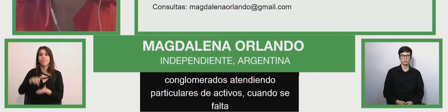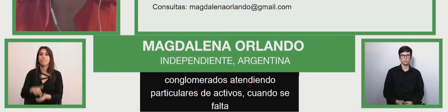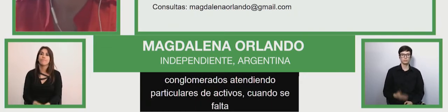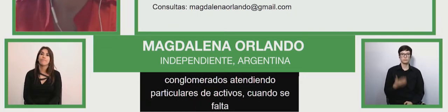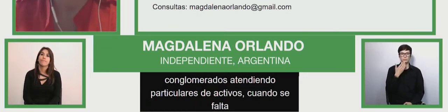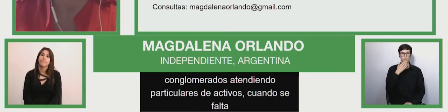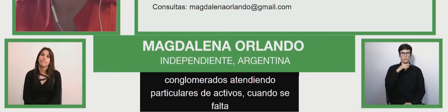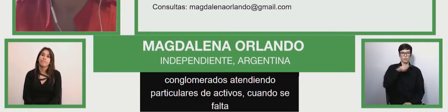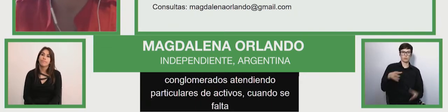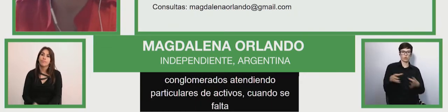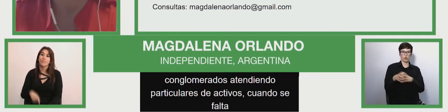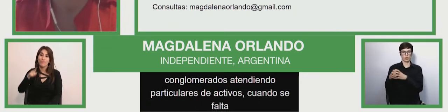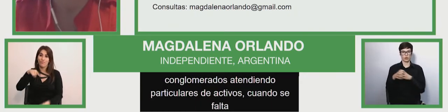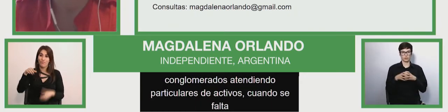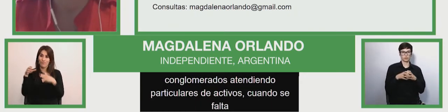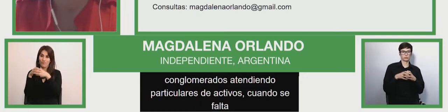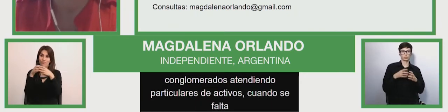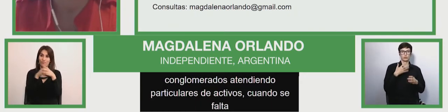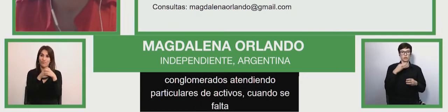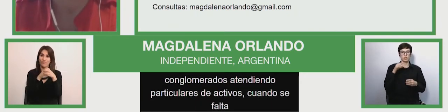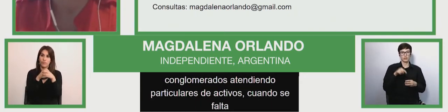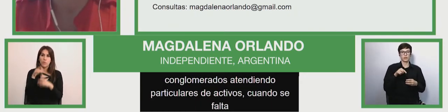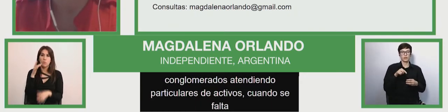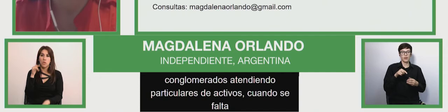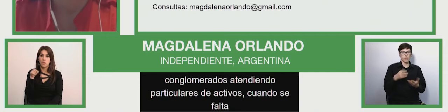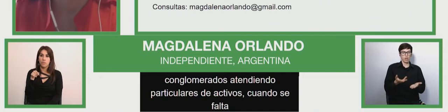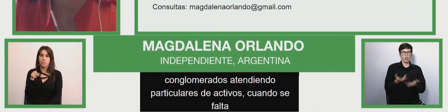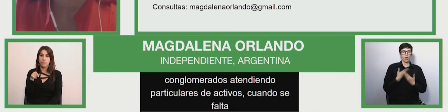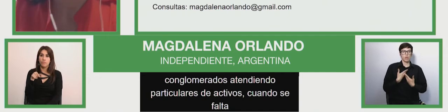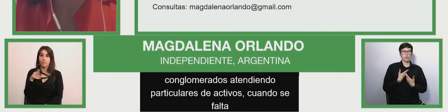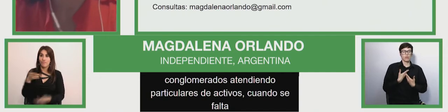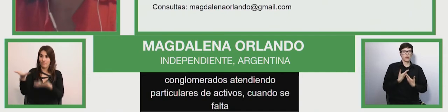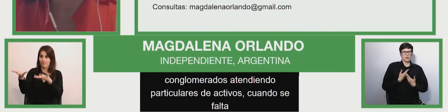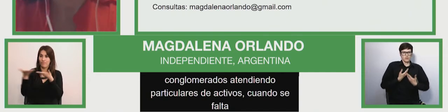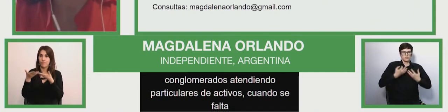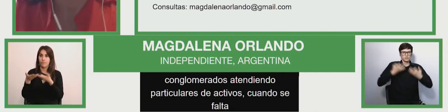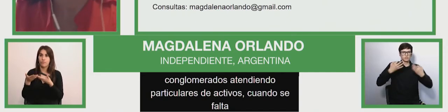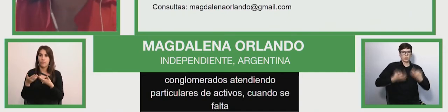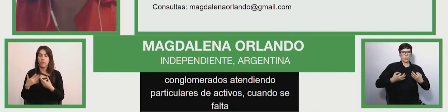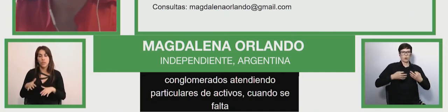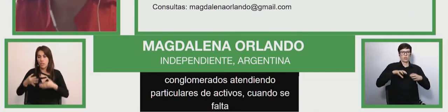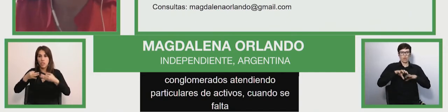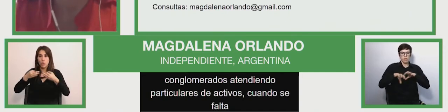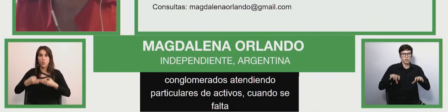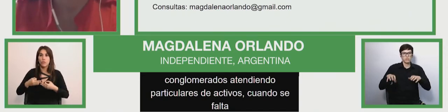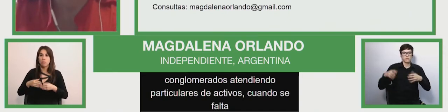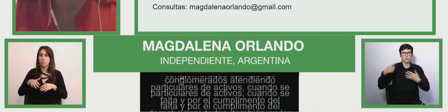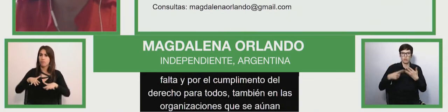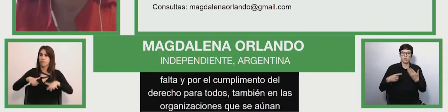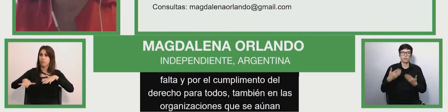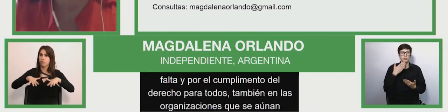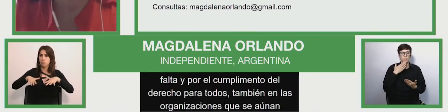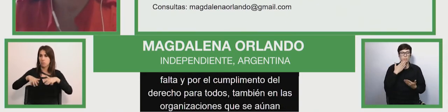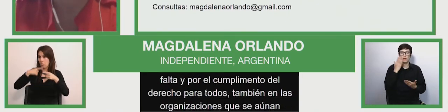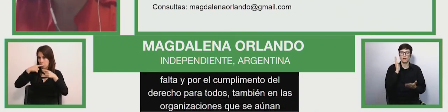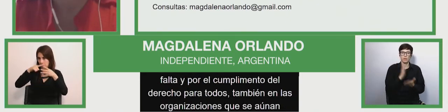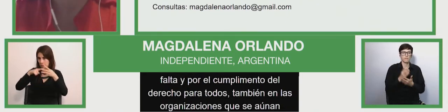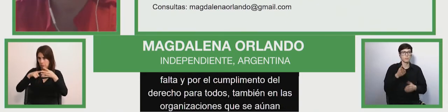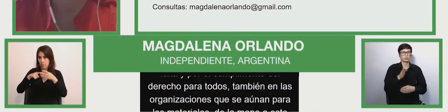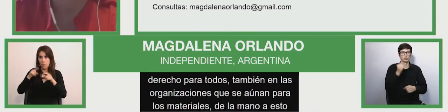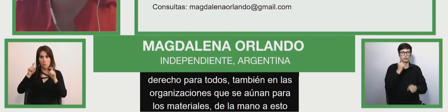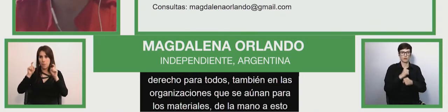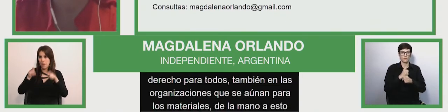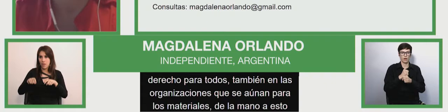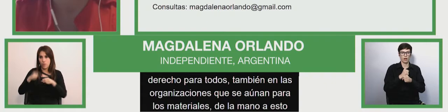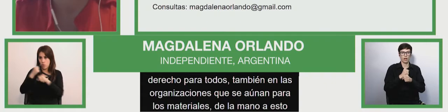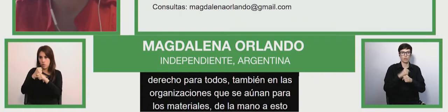organizaciones que se aunan para volver accesibles los materiales. Y de la mano a esto, y no menor, hay que seguir trabajando, por lo menos en la